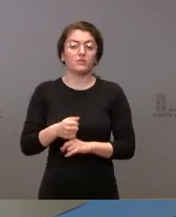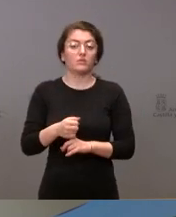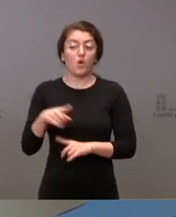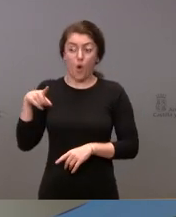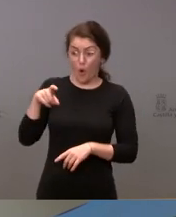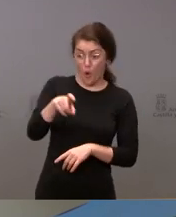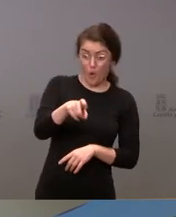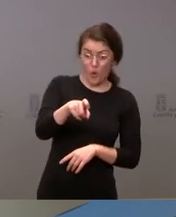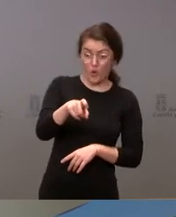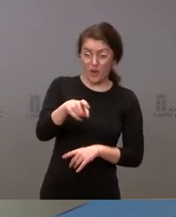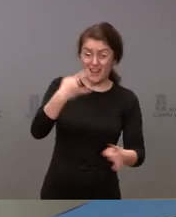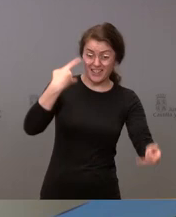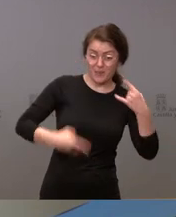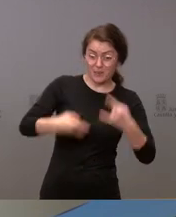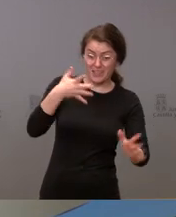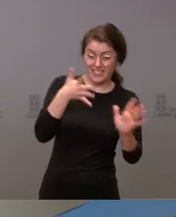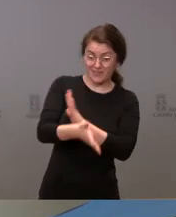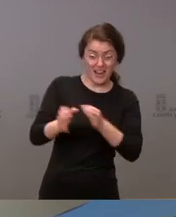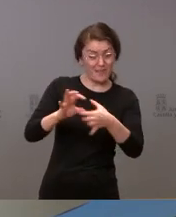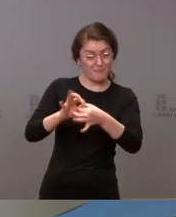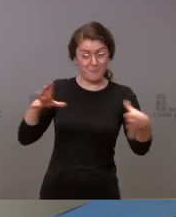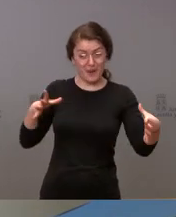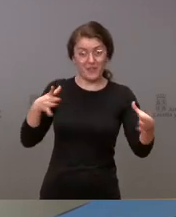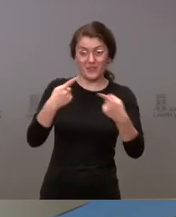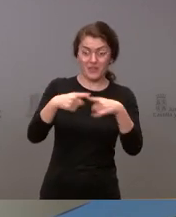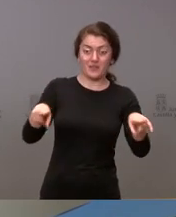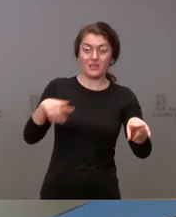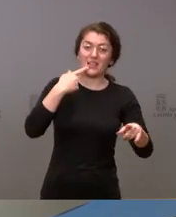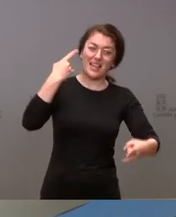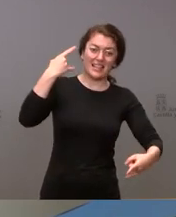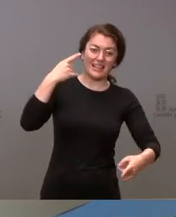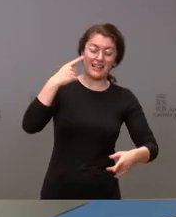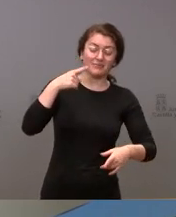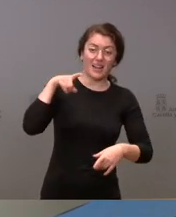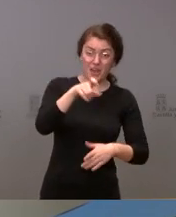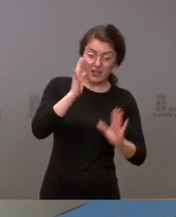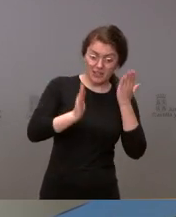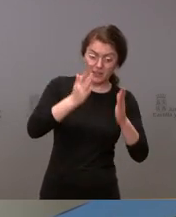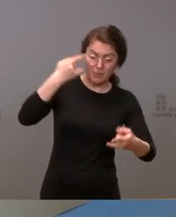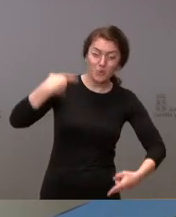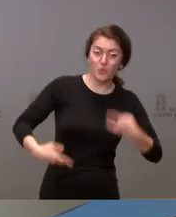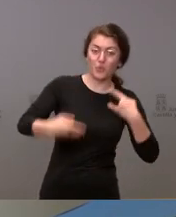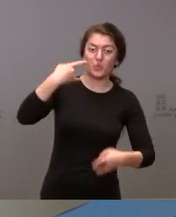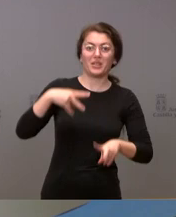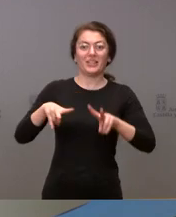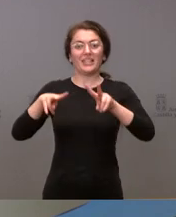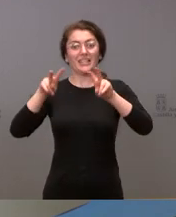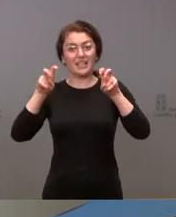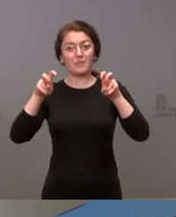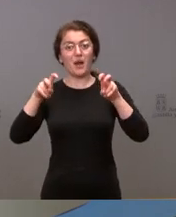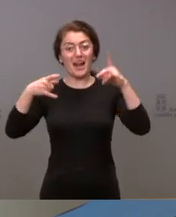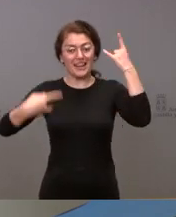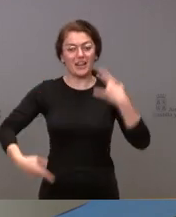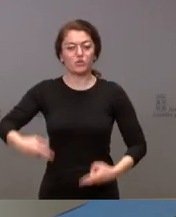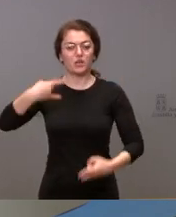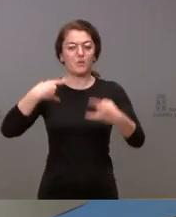sabe es la que se encarga del tratamiento radioterápico del cáncer en cuanto al tema de la privatización de la radioterapia